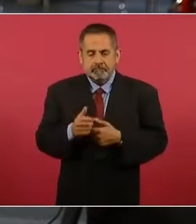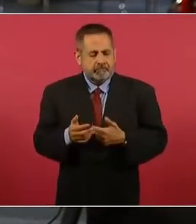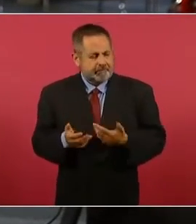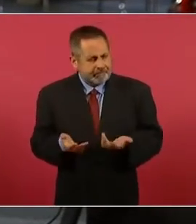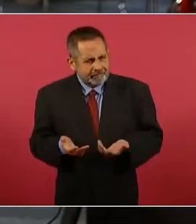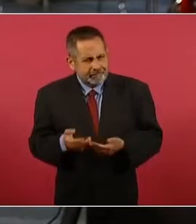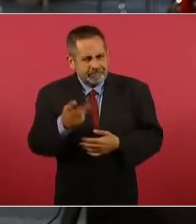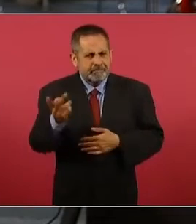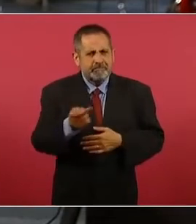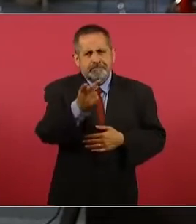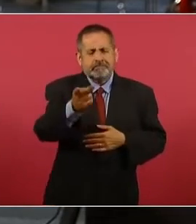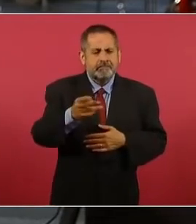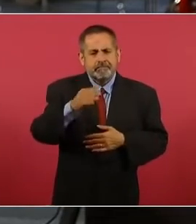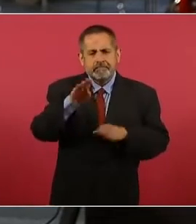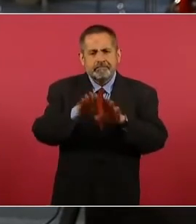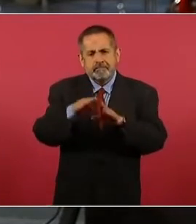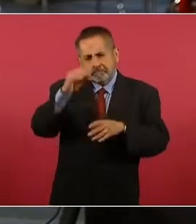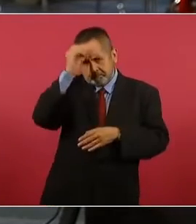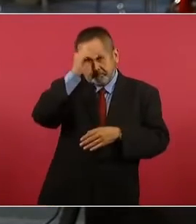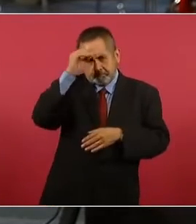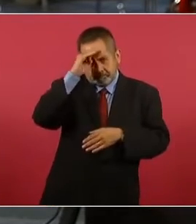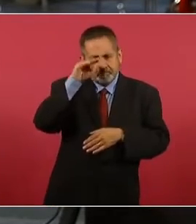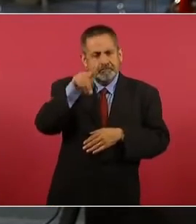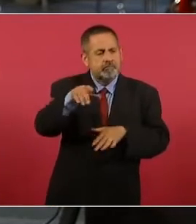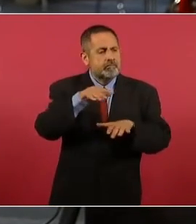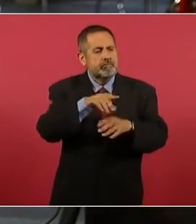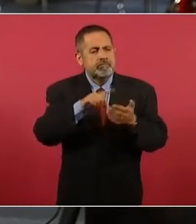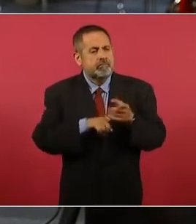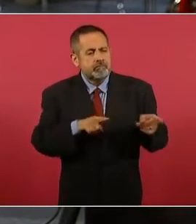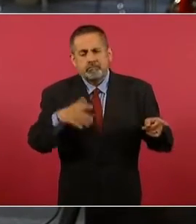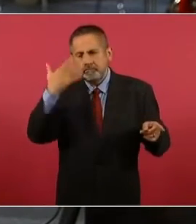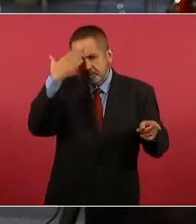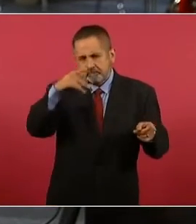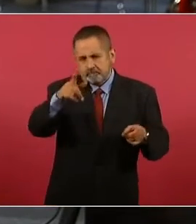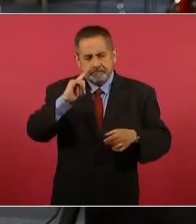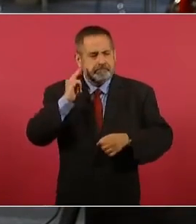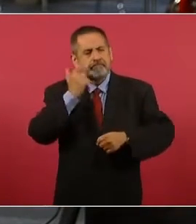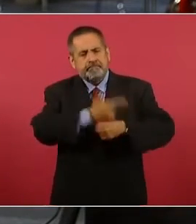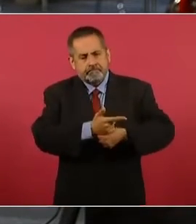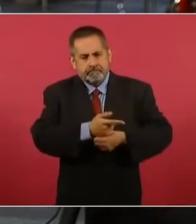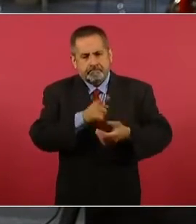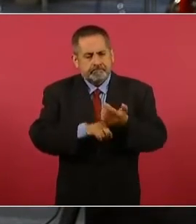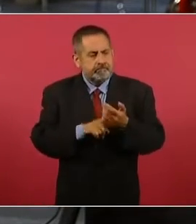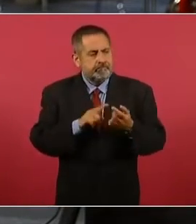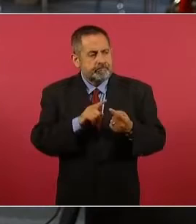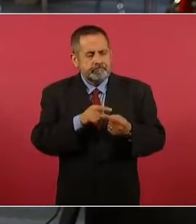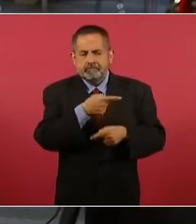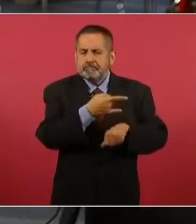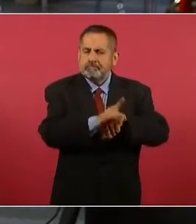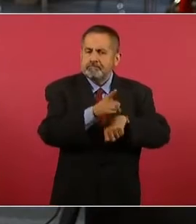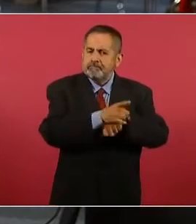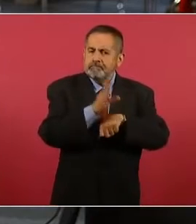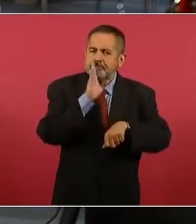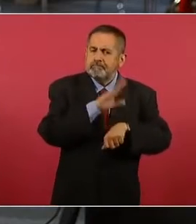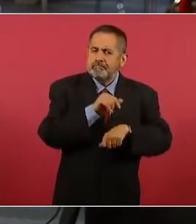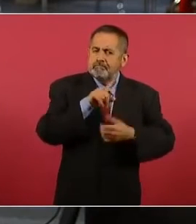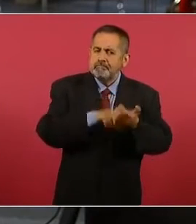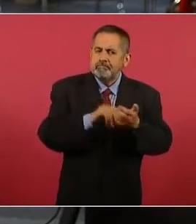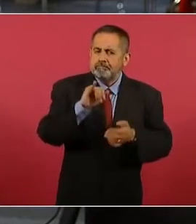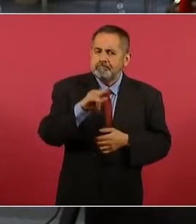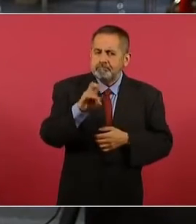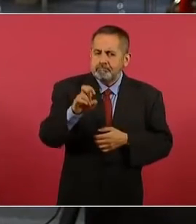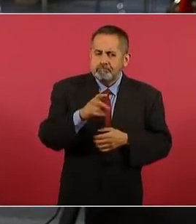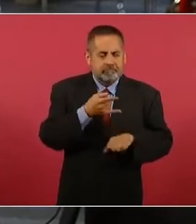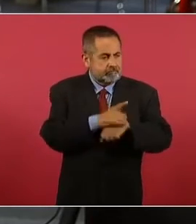Hacienda. Preguntarle su opinión al respecto, si ustedes habían detectado ya este tipo de irregularidades y si hay